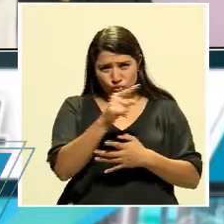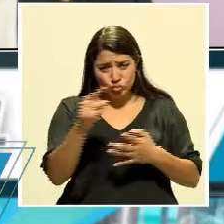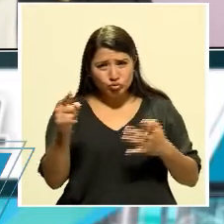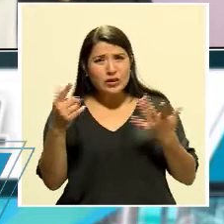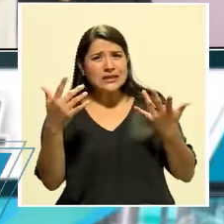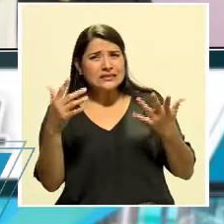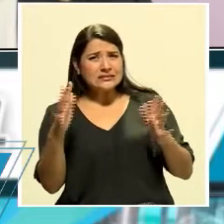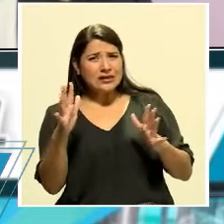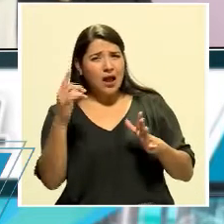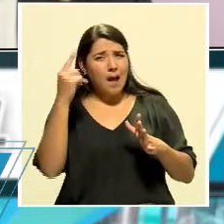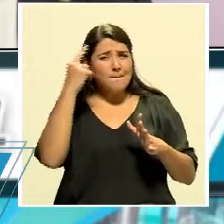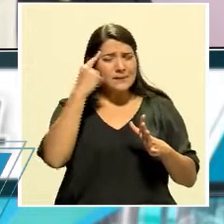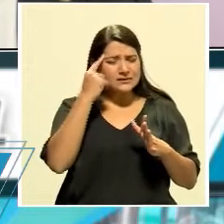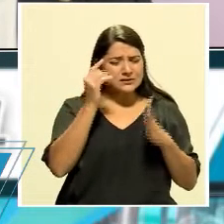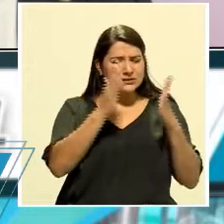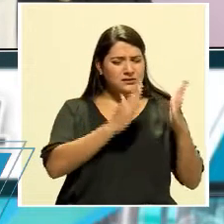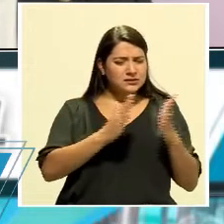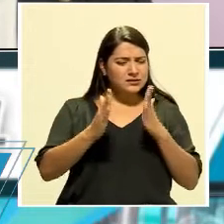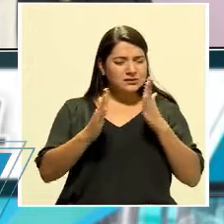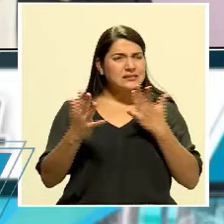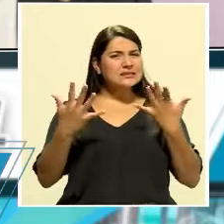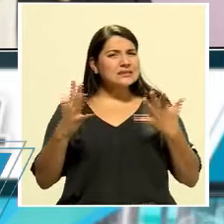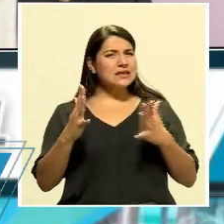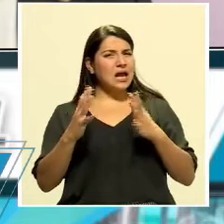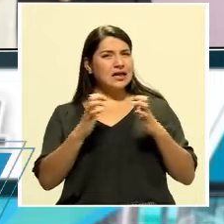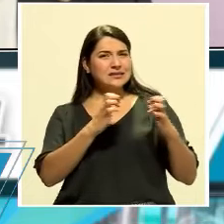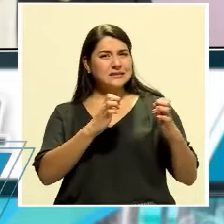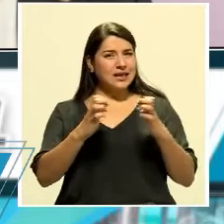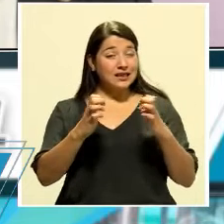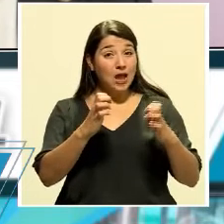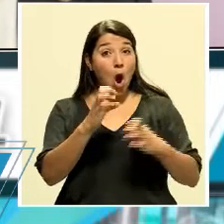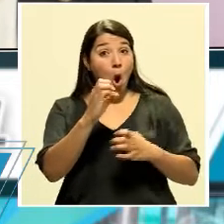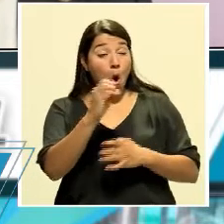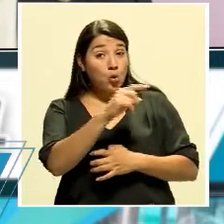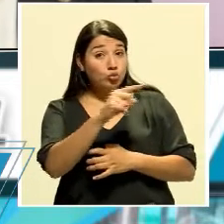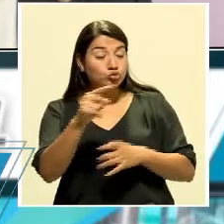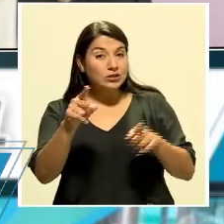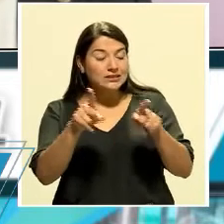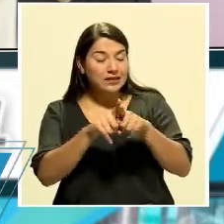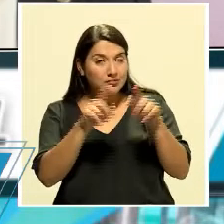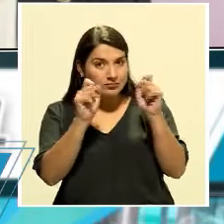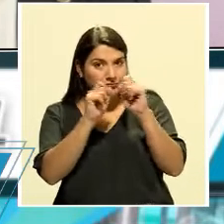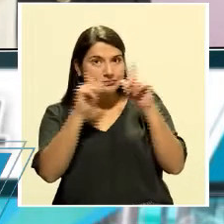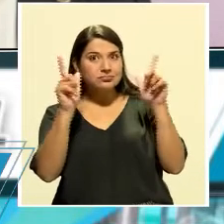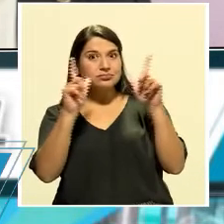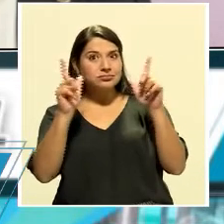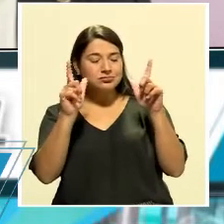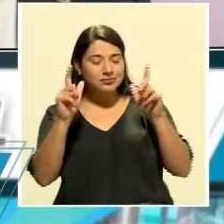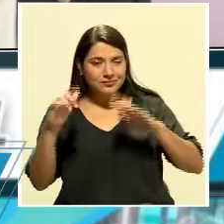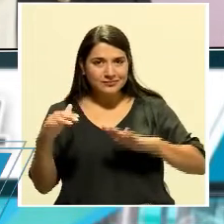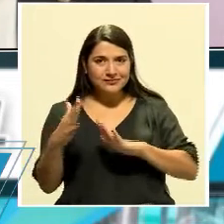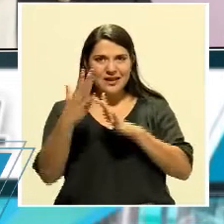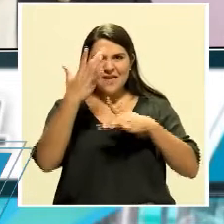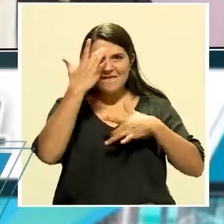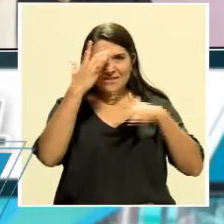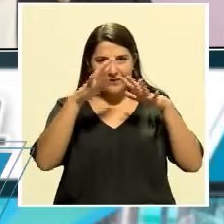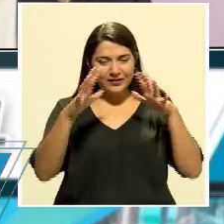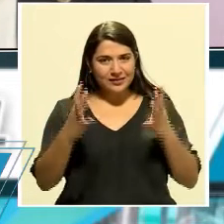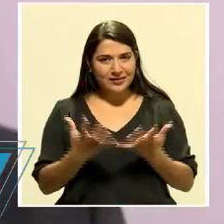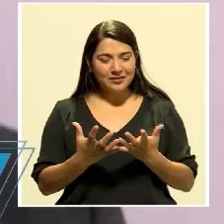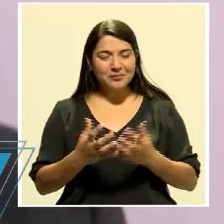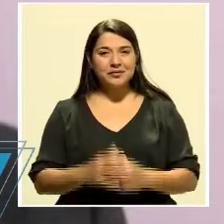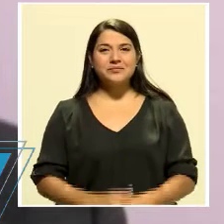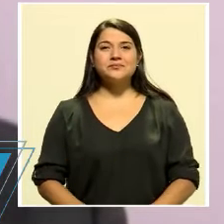parte de una estrategia o fue parte de la sorpresa de encontrarse en el medio de una pandemia para usted también?